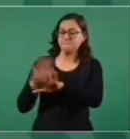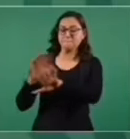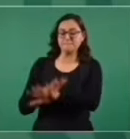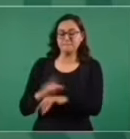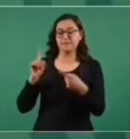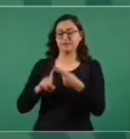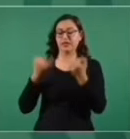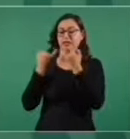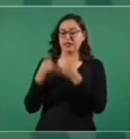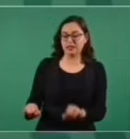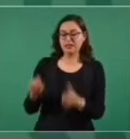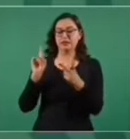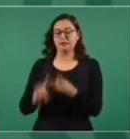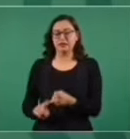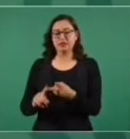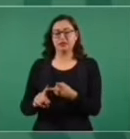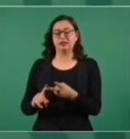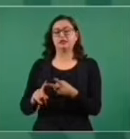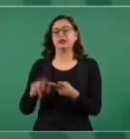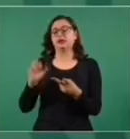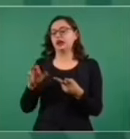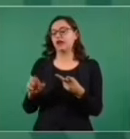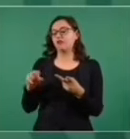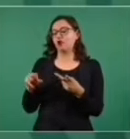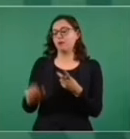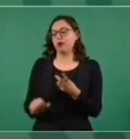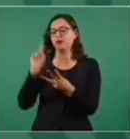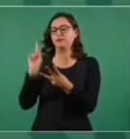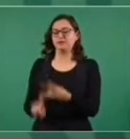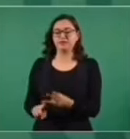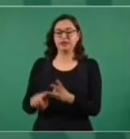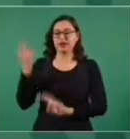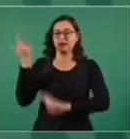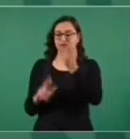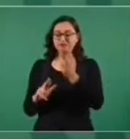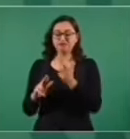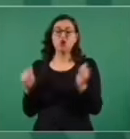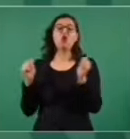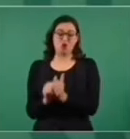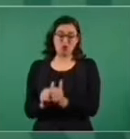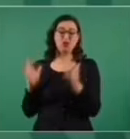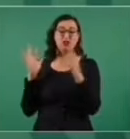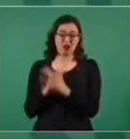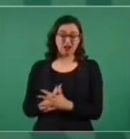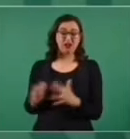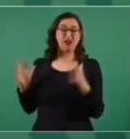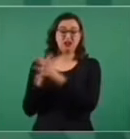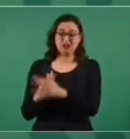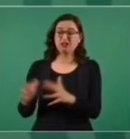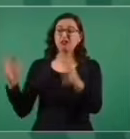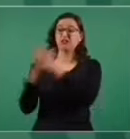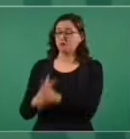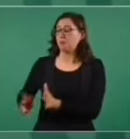independencia, la reforma, la revolución, se llevaron a cabo con las armas,